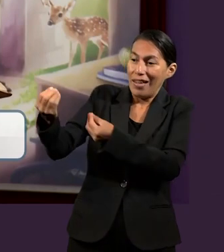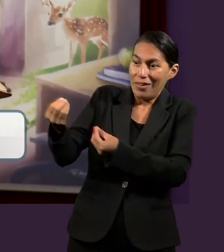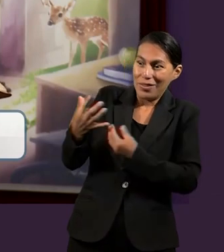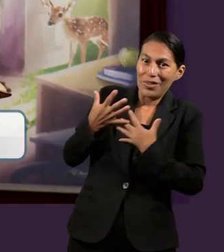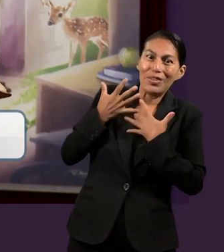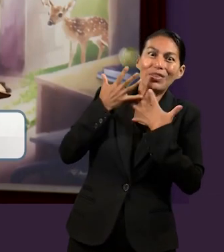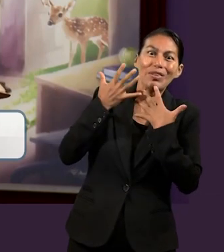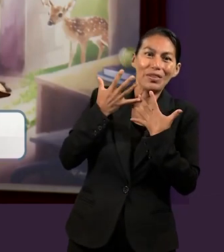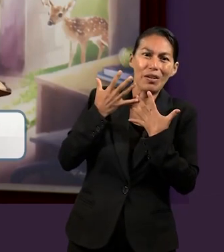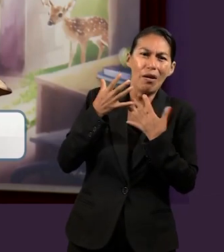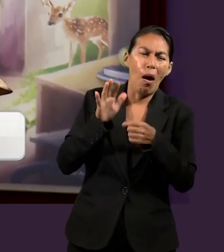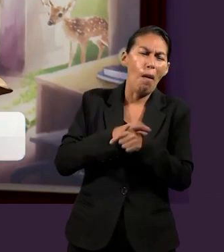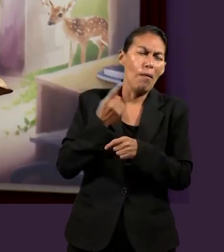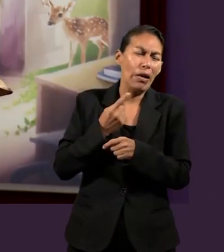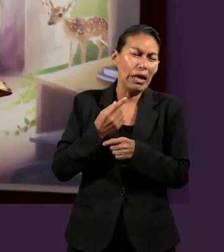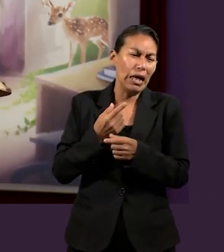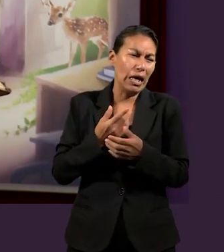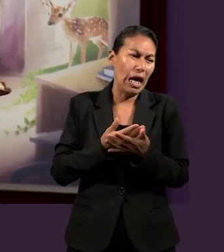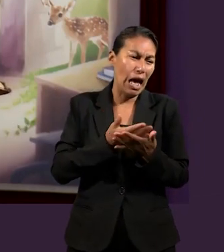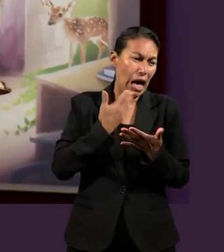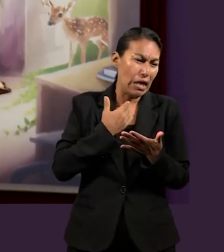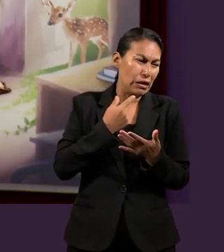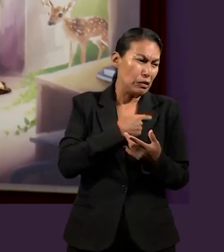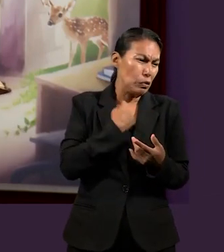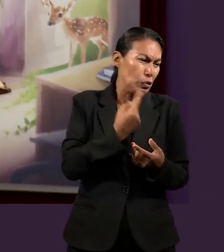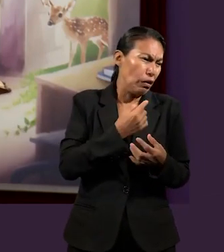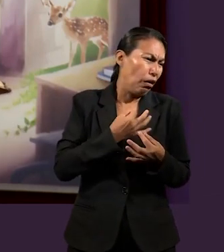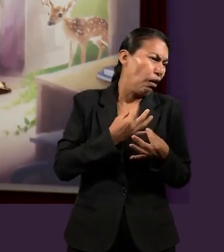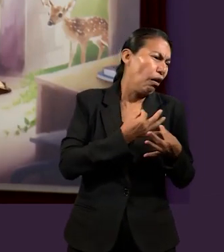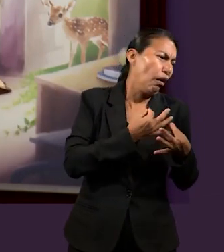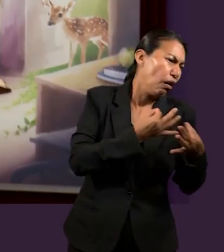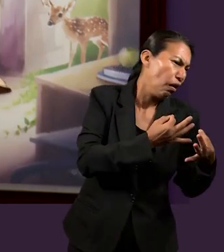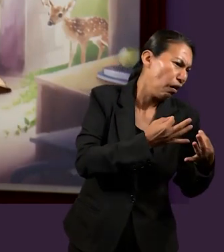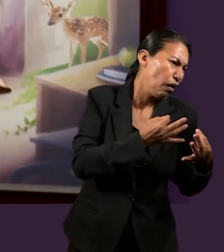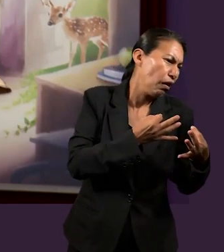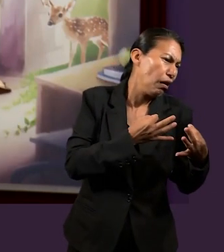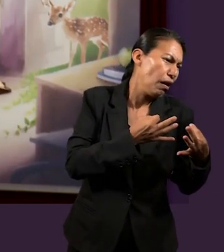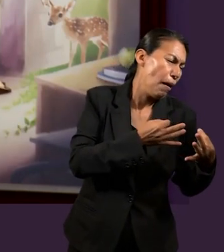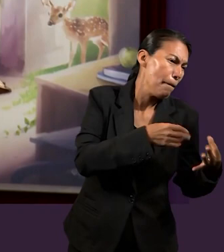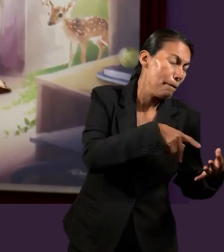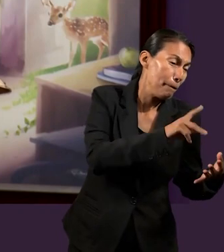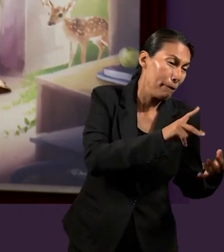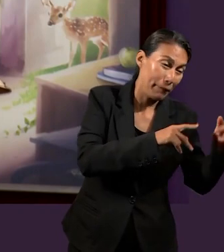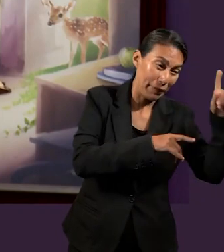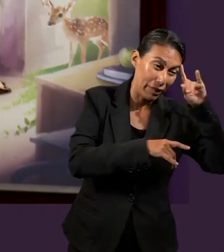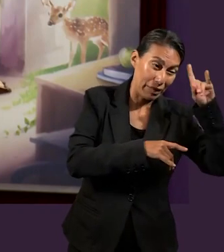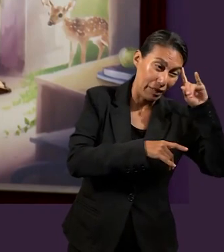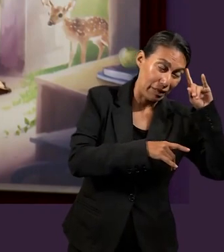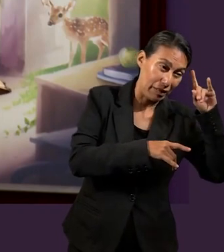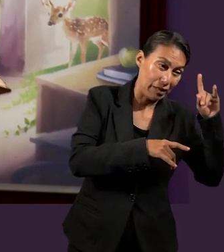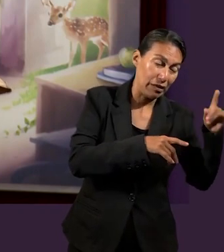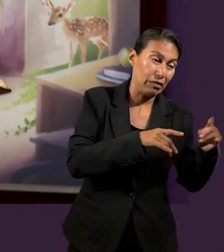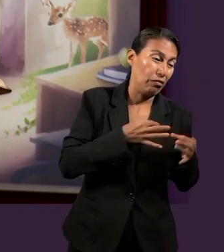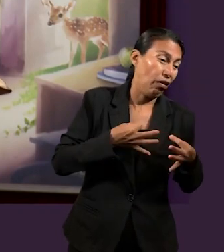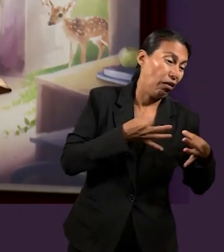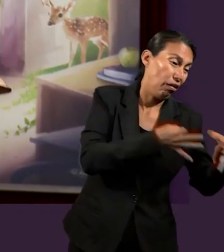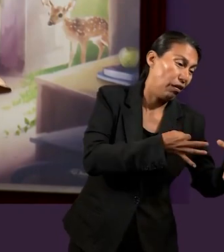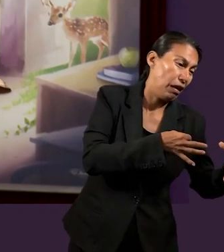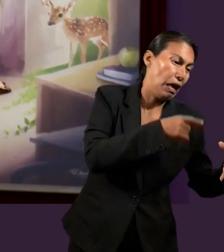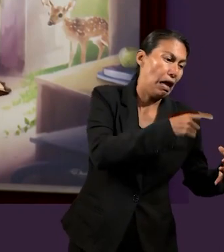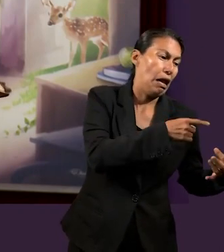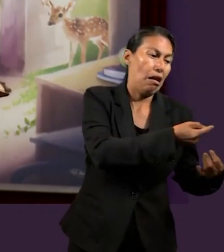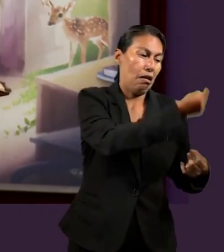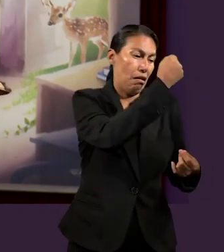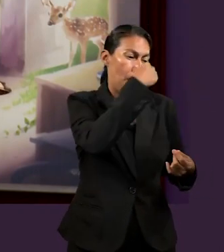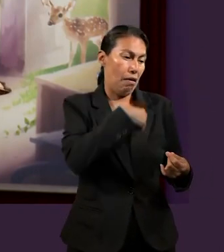anduvisteis en otro tiempo siguiendo la corriente de este mundo, conforme al príncipe de la potestad del